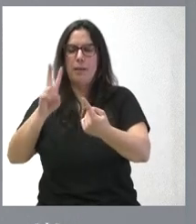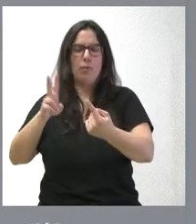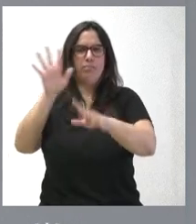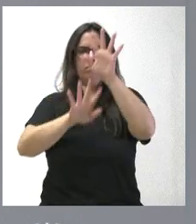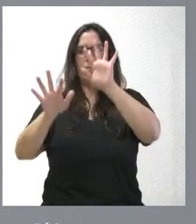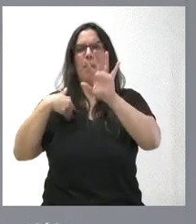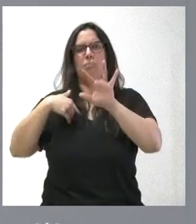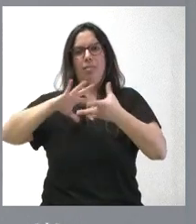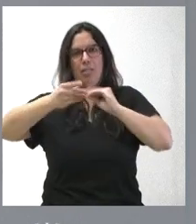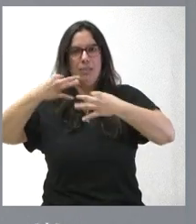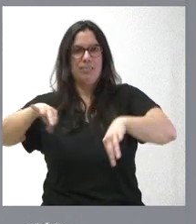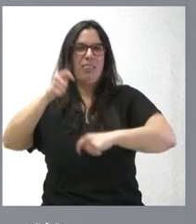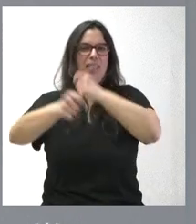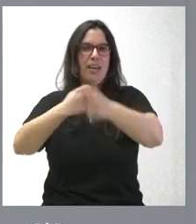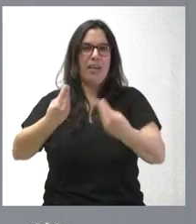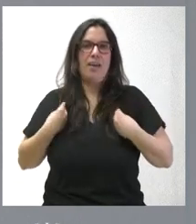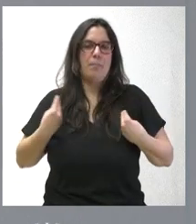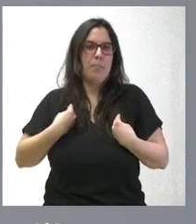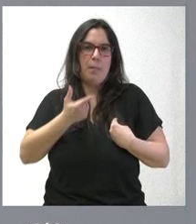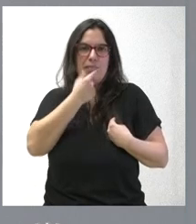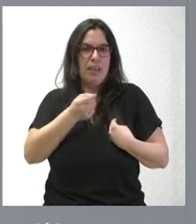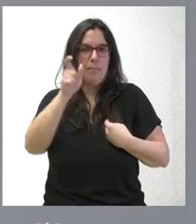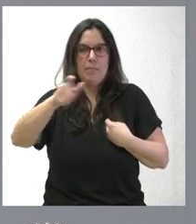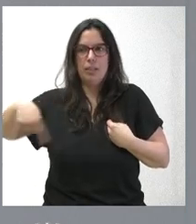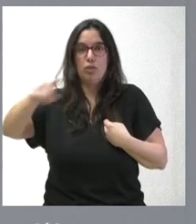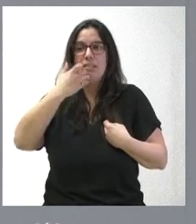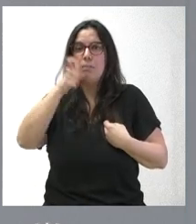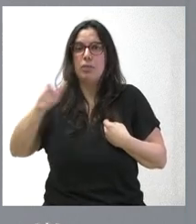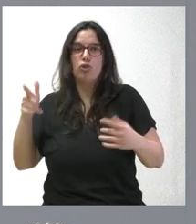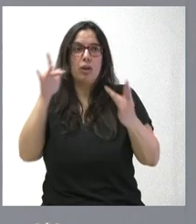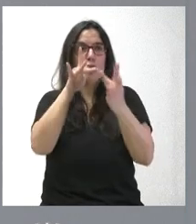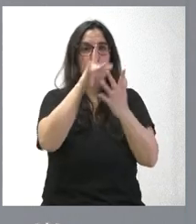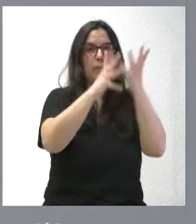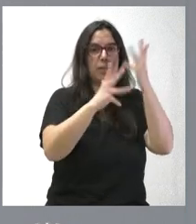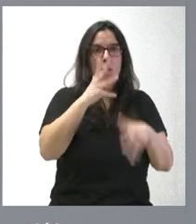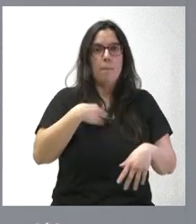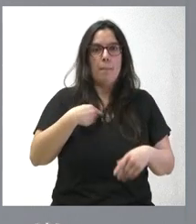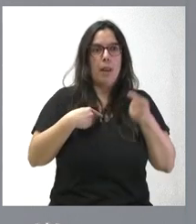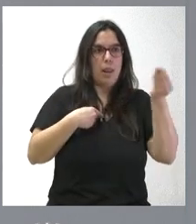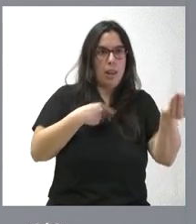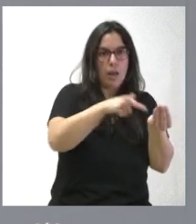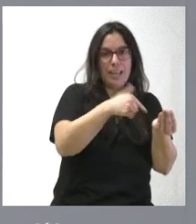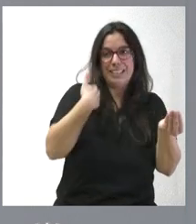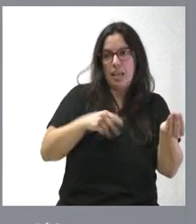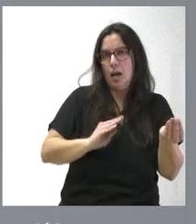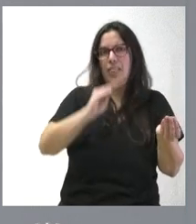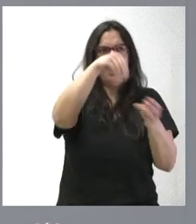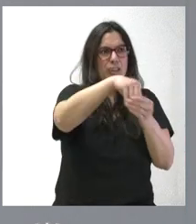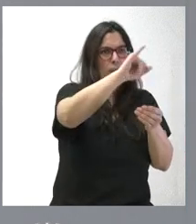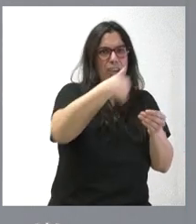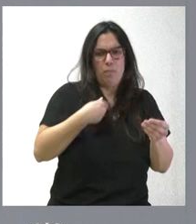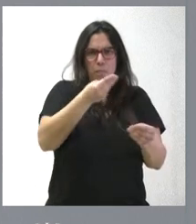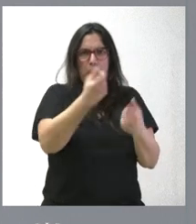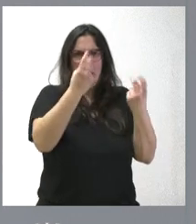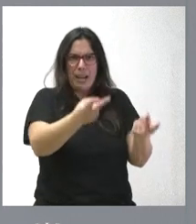a hacer la vida más fácil al ciudadano, a que la persona que se dirige a la Administración no tenga que presentar un papel en la Administración que ya obra dentro de la